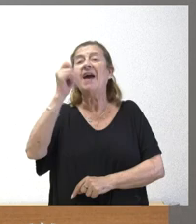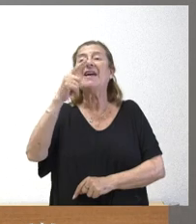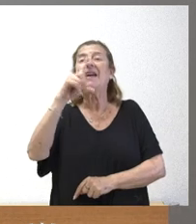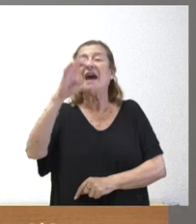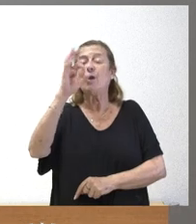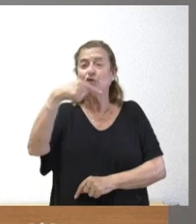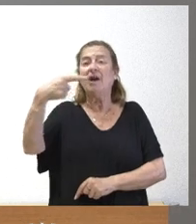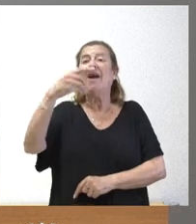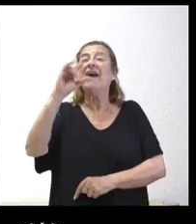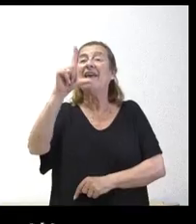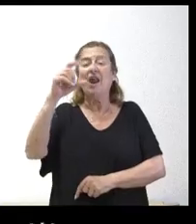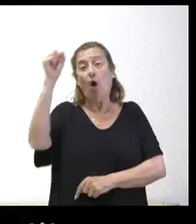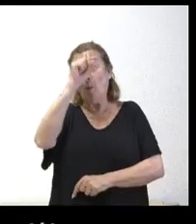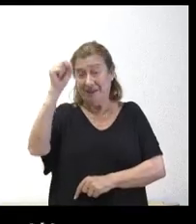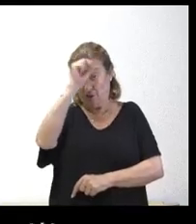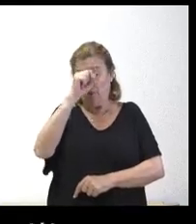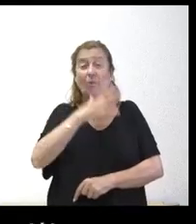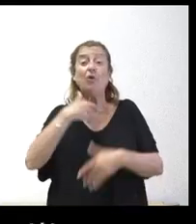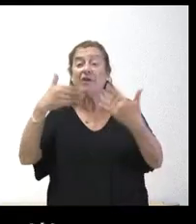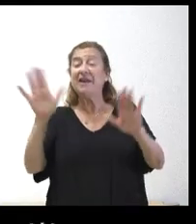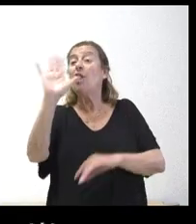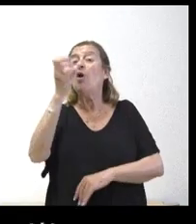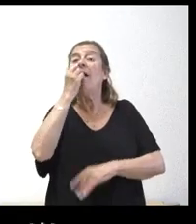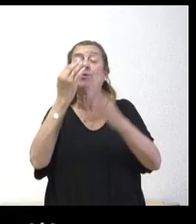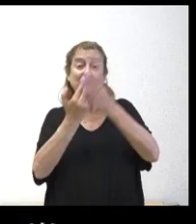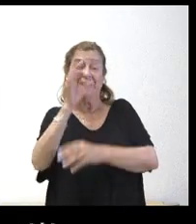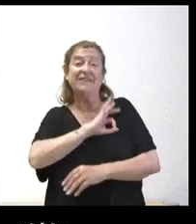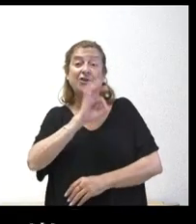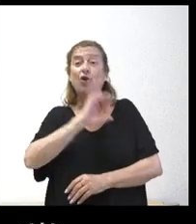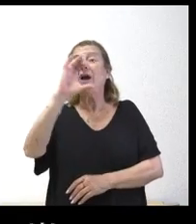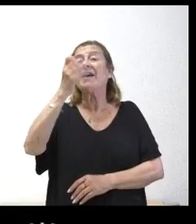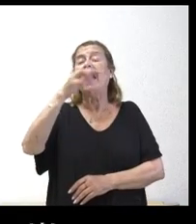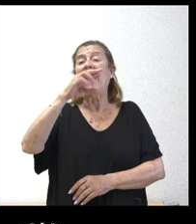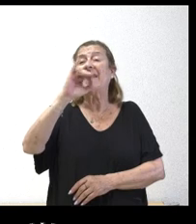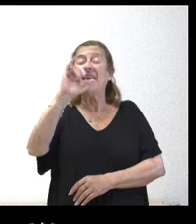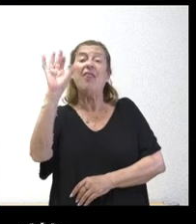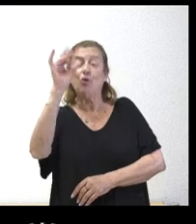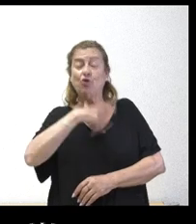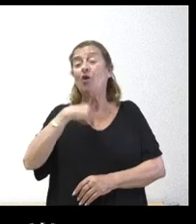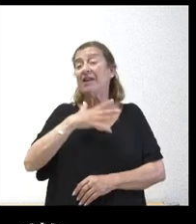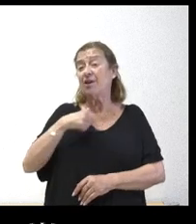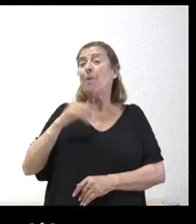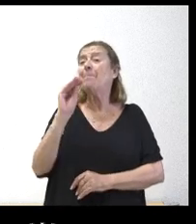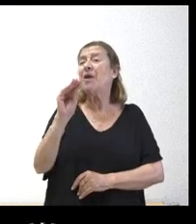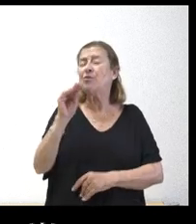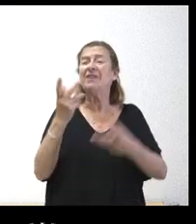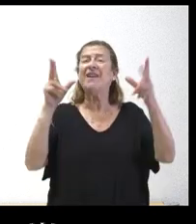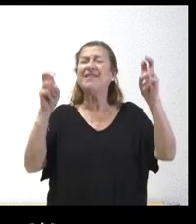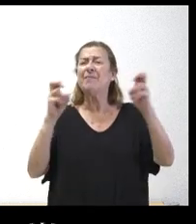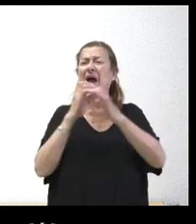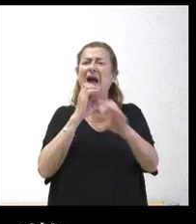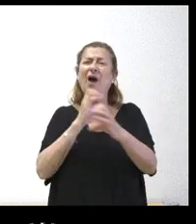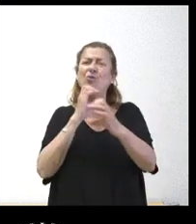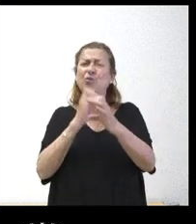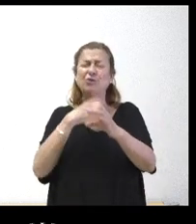cuando quieras Carlos Hola, buenos días señor Carriero yo le quería preguntar del tema de los autobuses no sé si